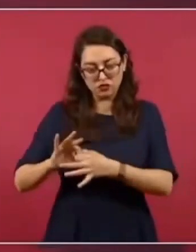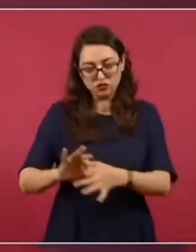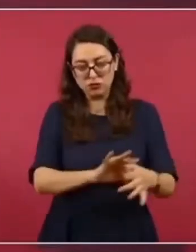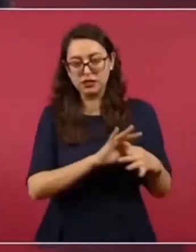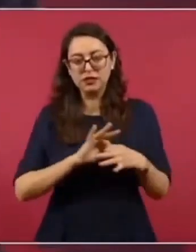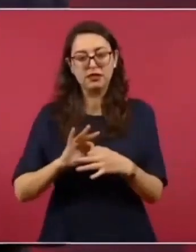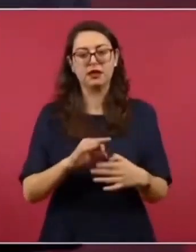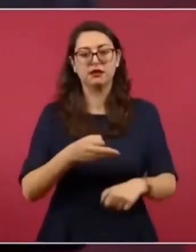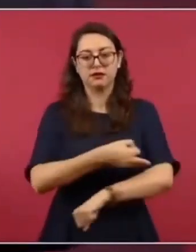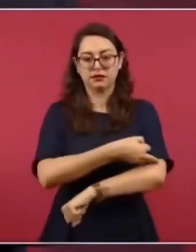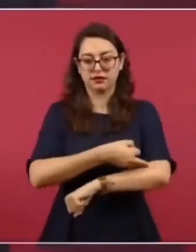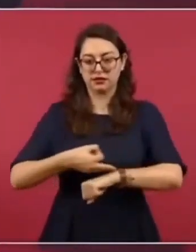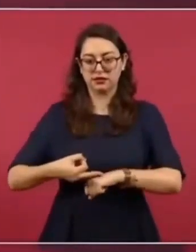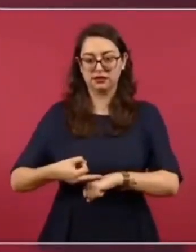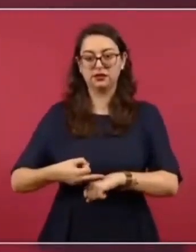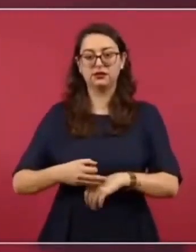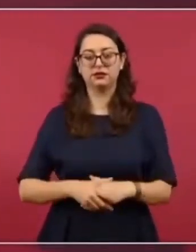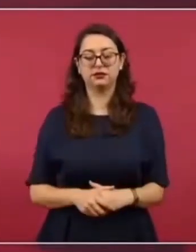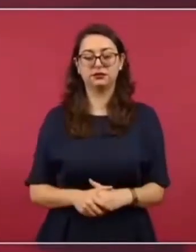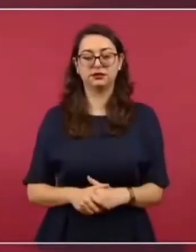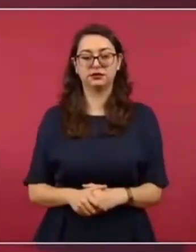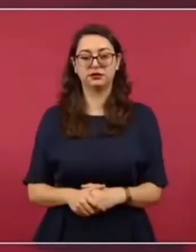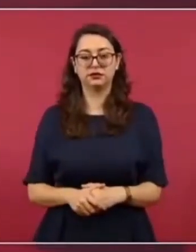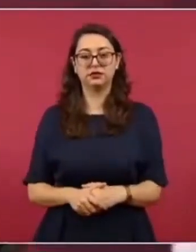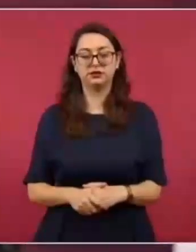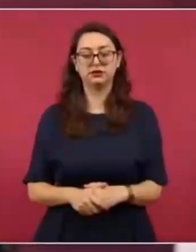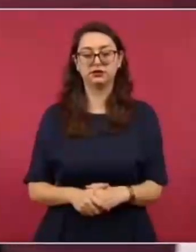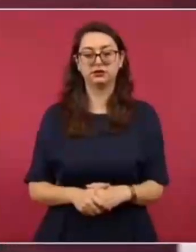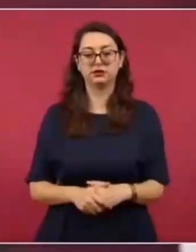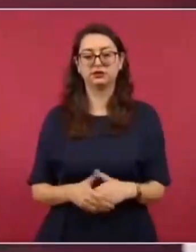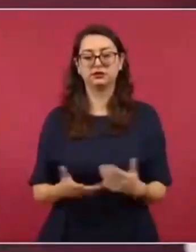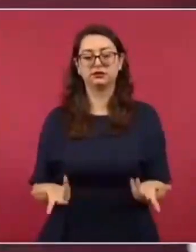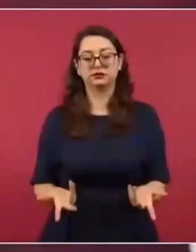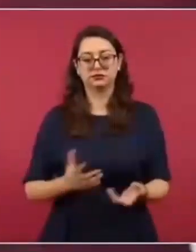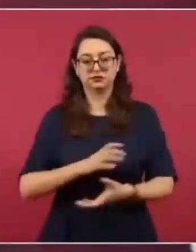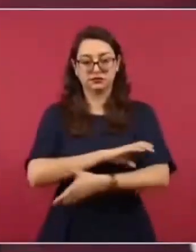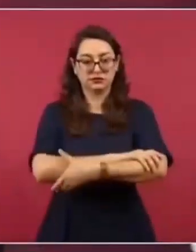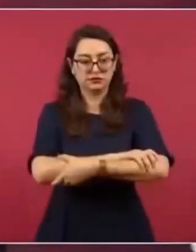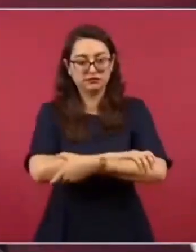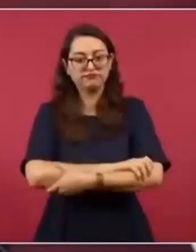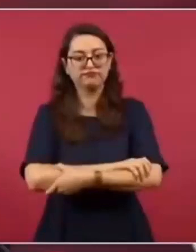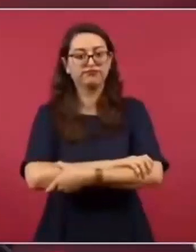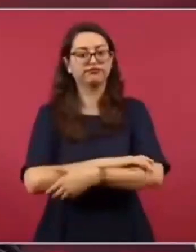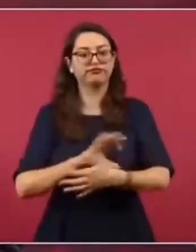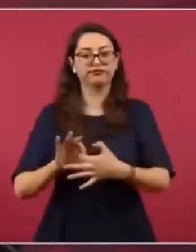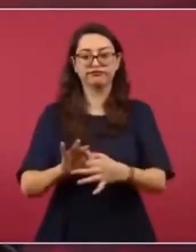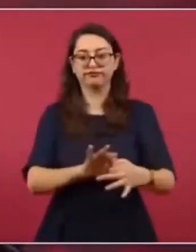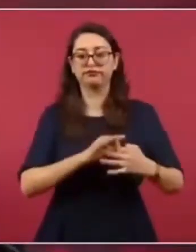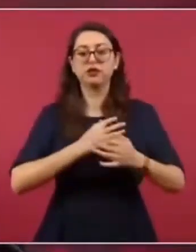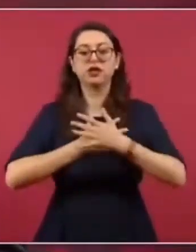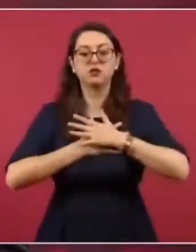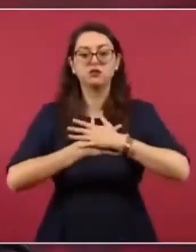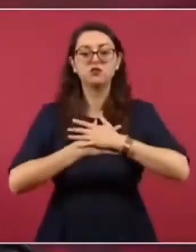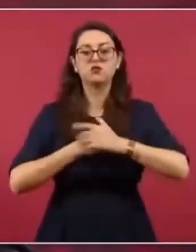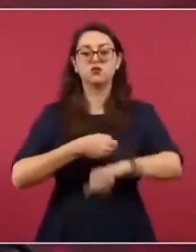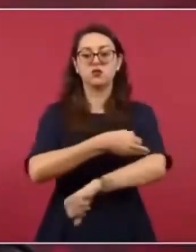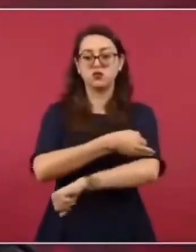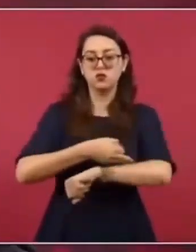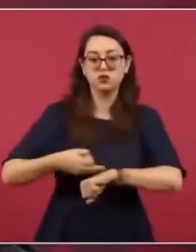la fraternidad, la solidaridad, el amor en familia,